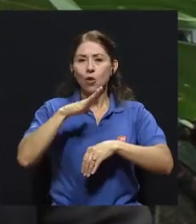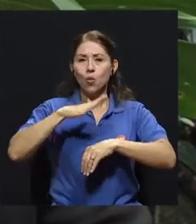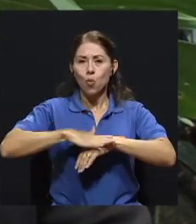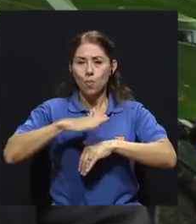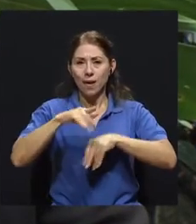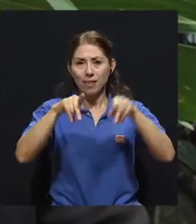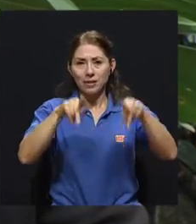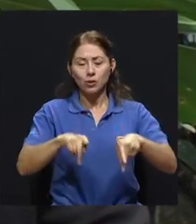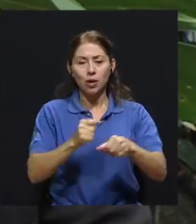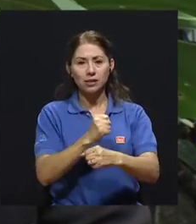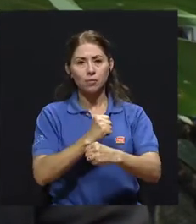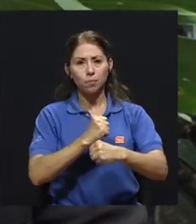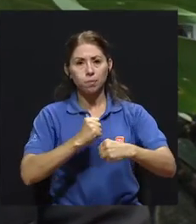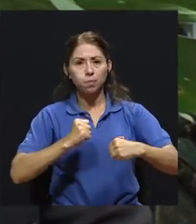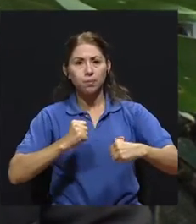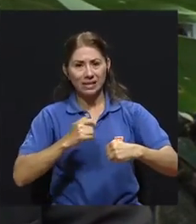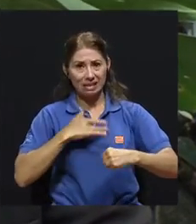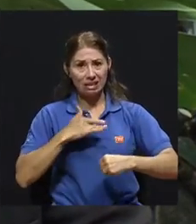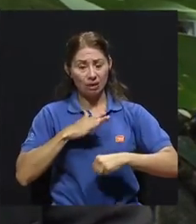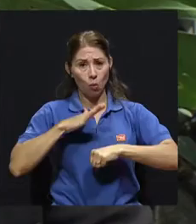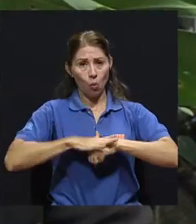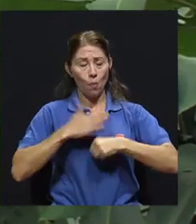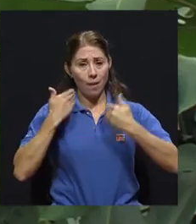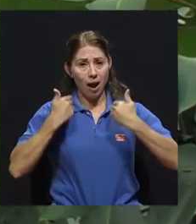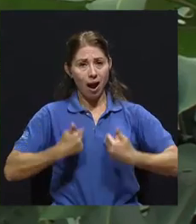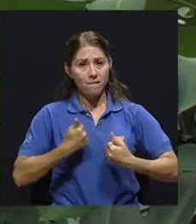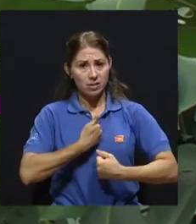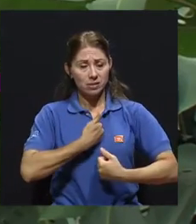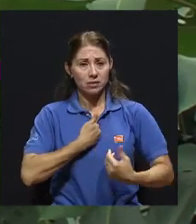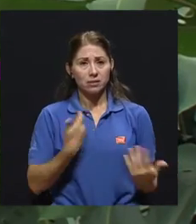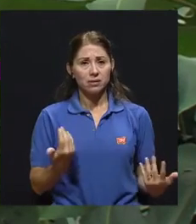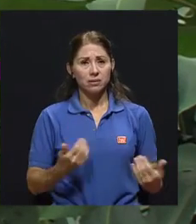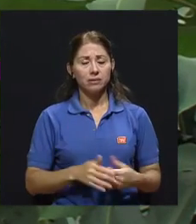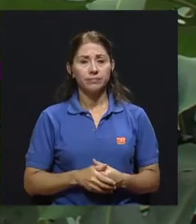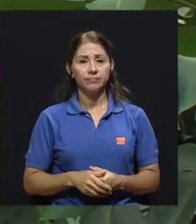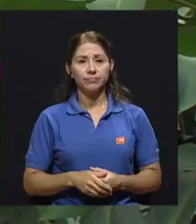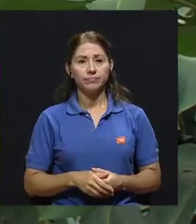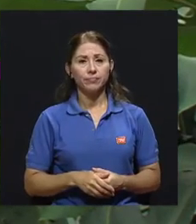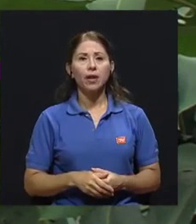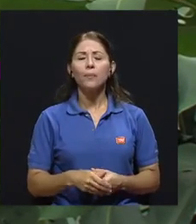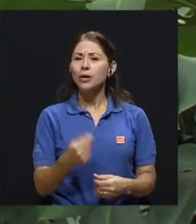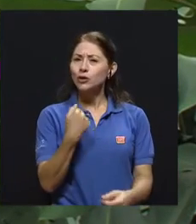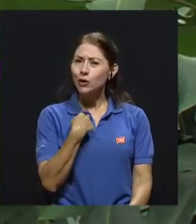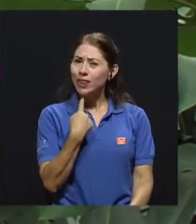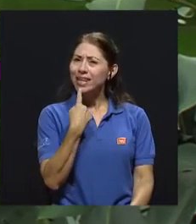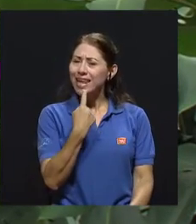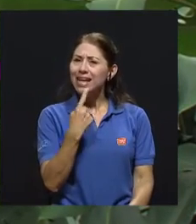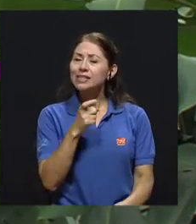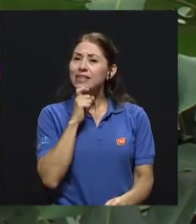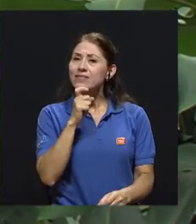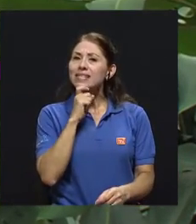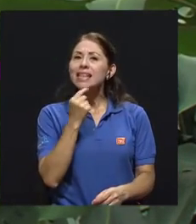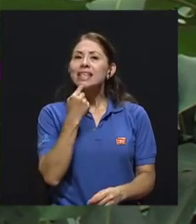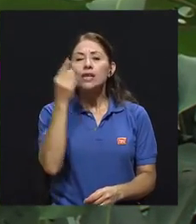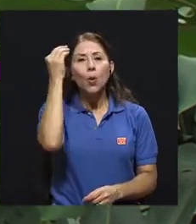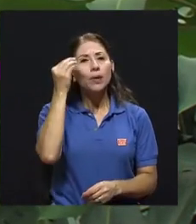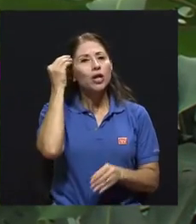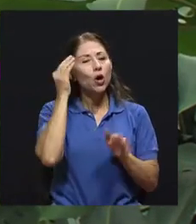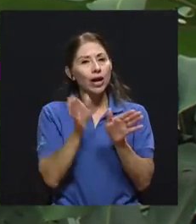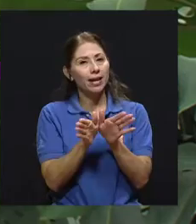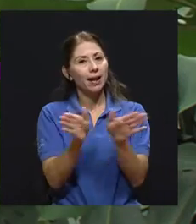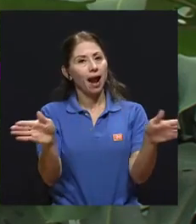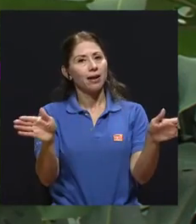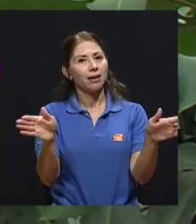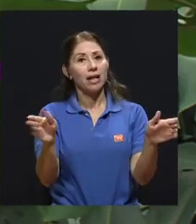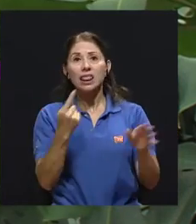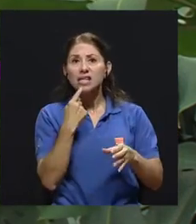la culpa en las personas que están con obesidad. Bueno, yo diría que es muy difícil generalizar